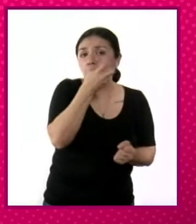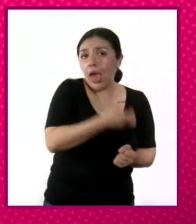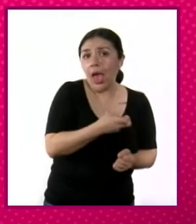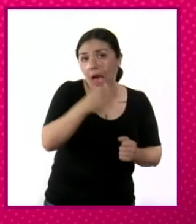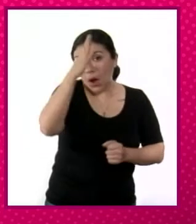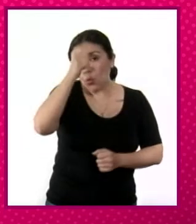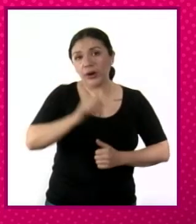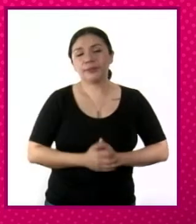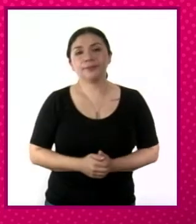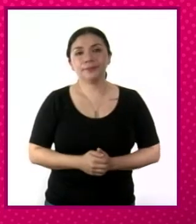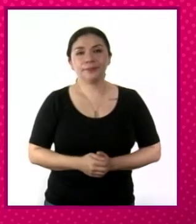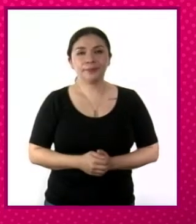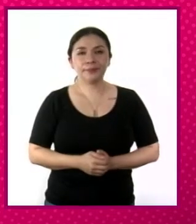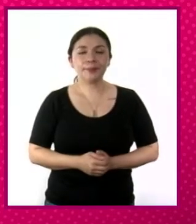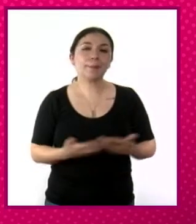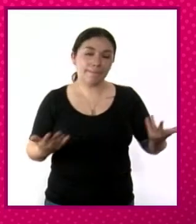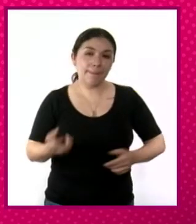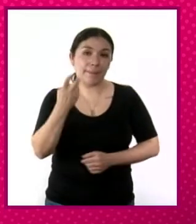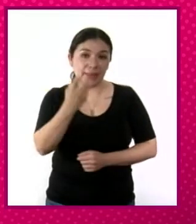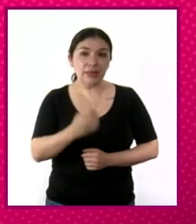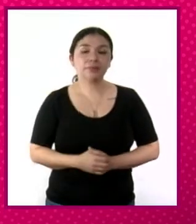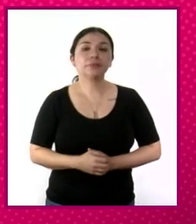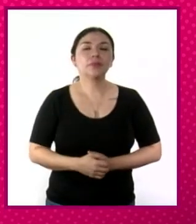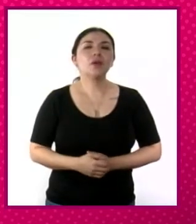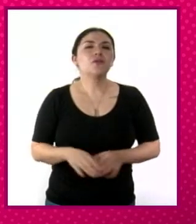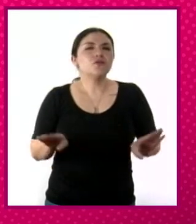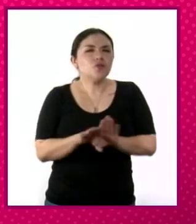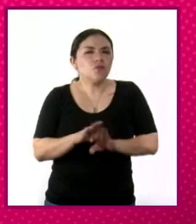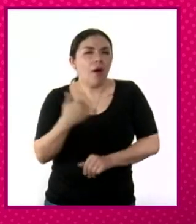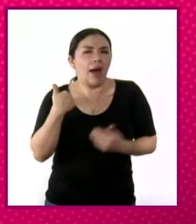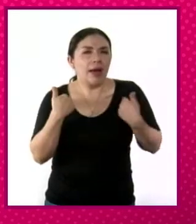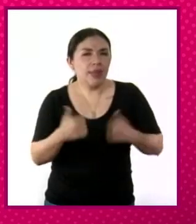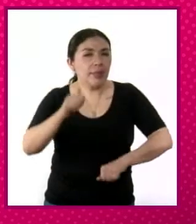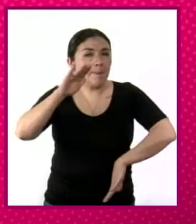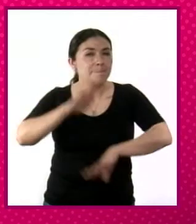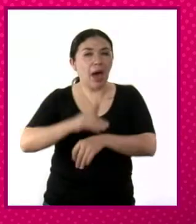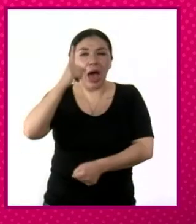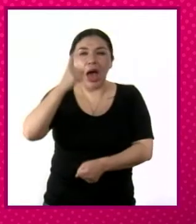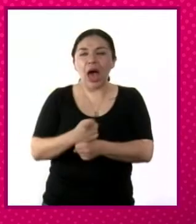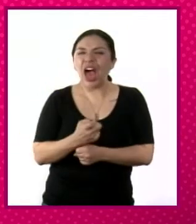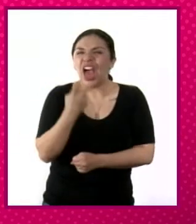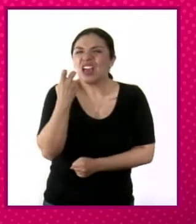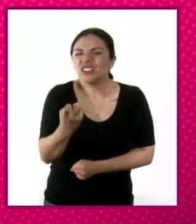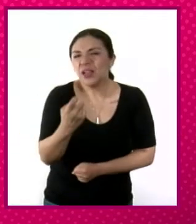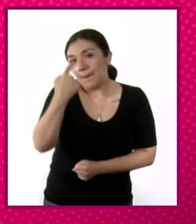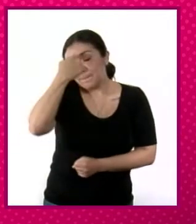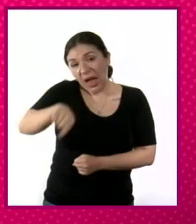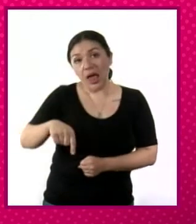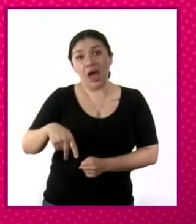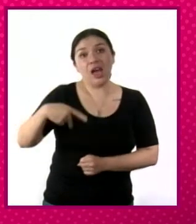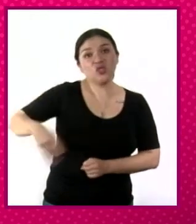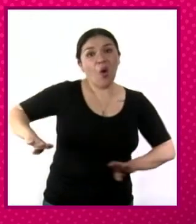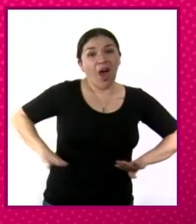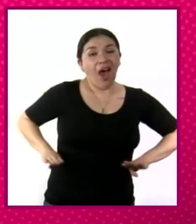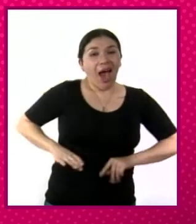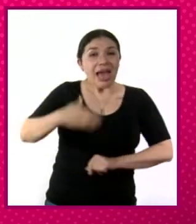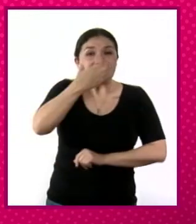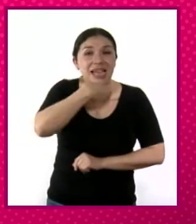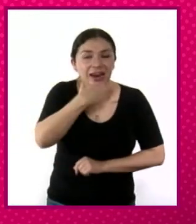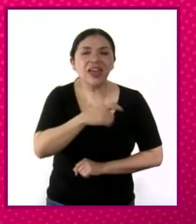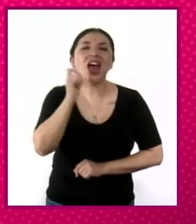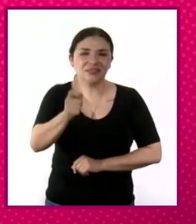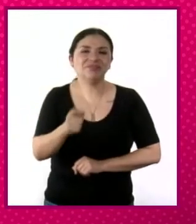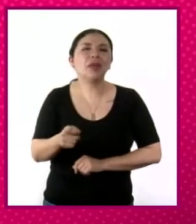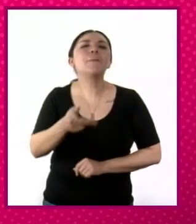Constitución. Y, en ese sentido, la máxima expresión del cardenismo sin duda es la